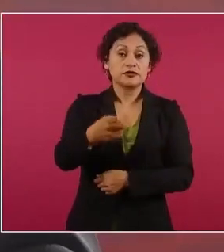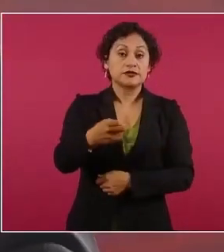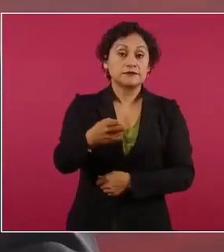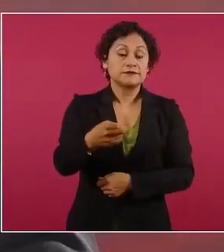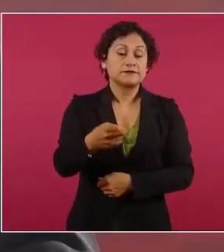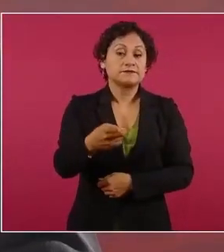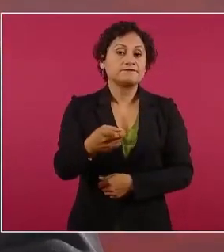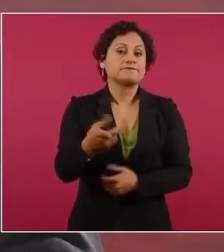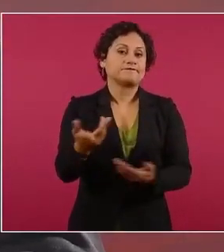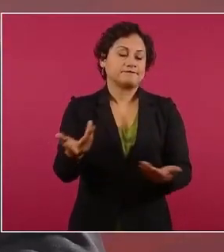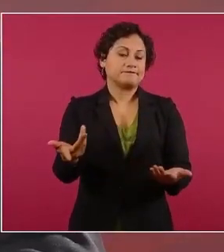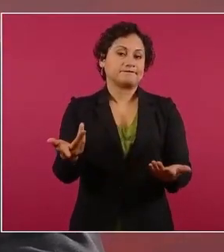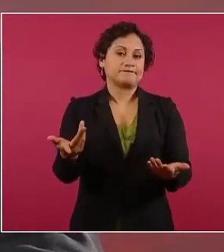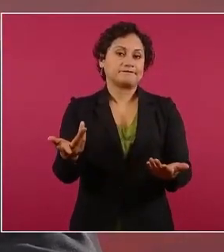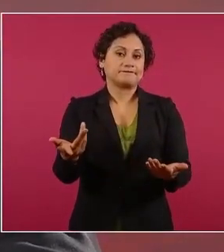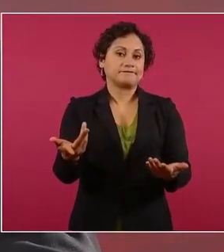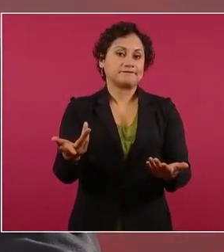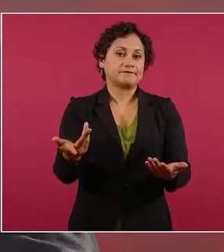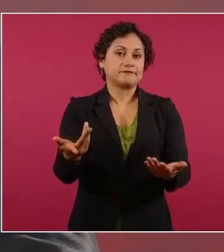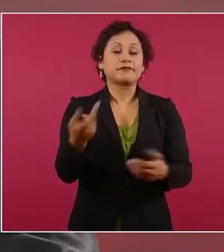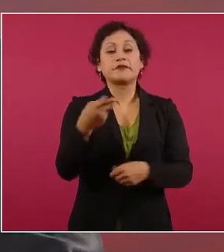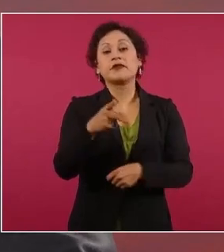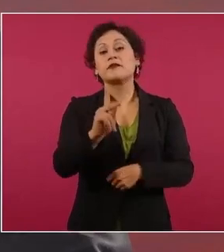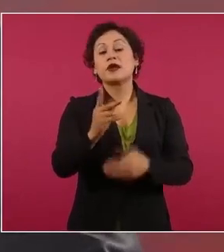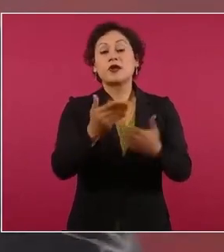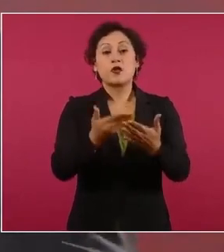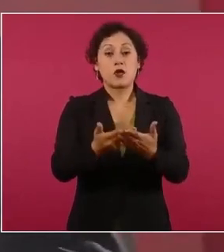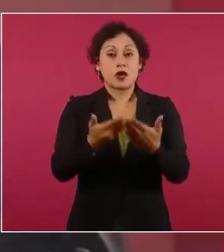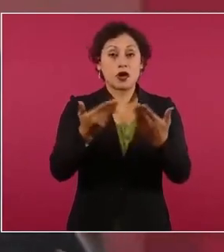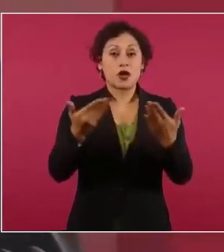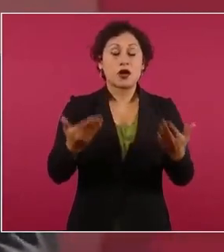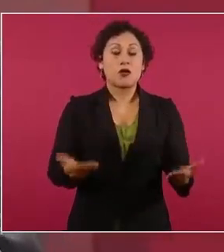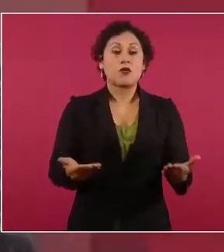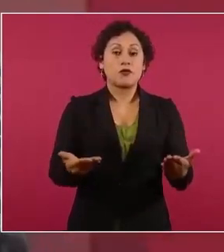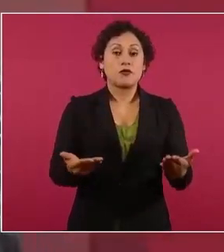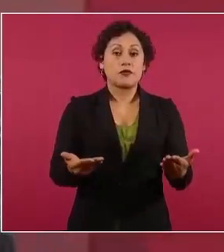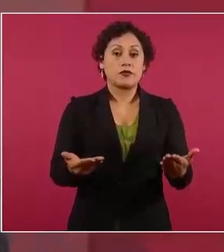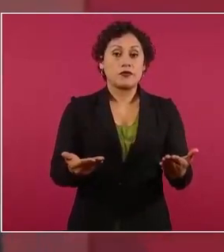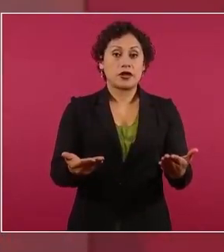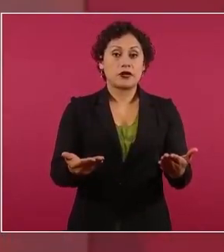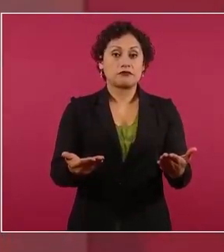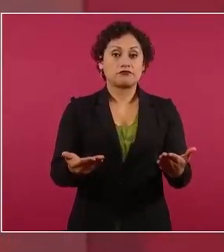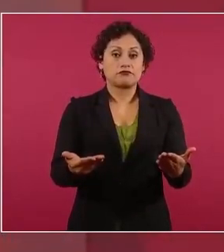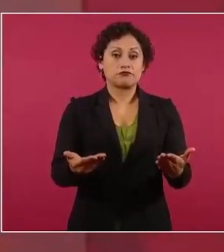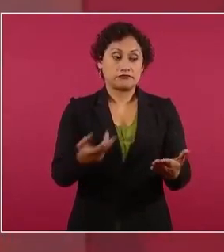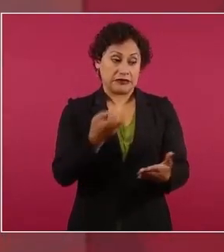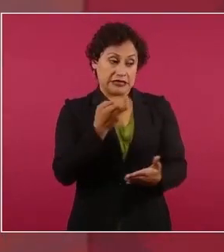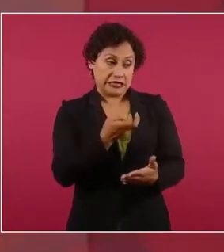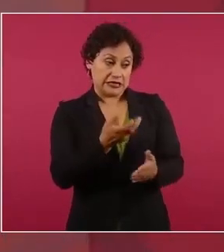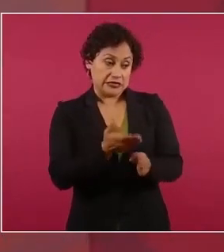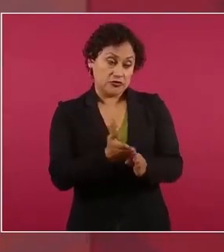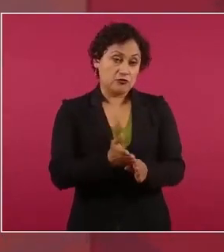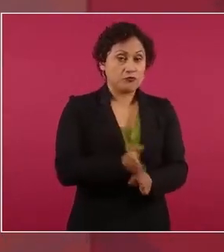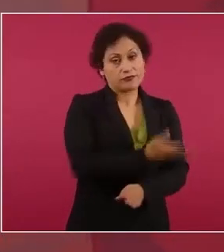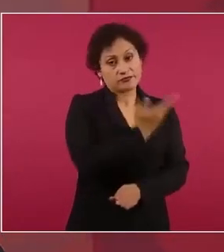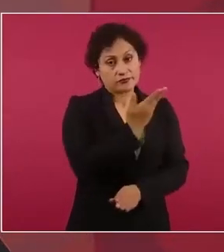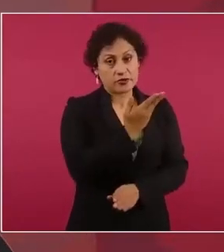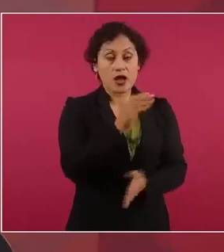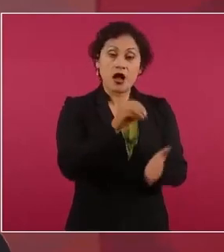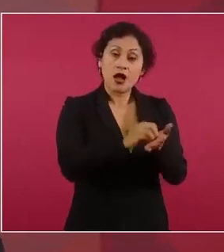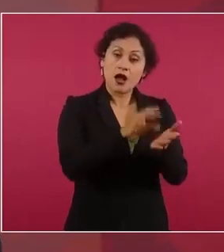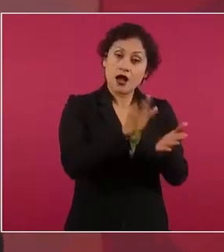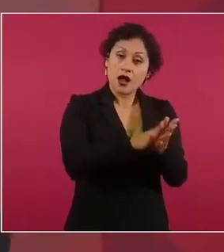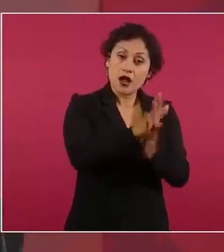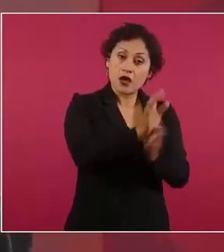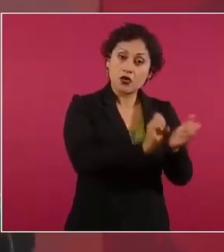ahora no sólo ya está en la Constitución o va a estar en la